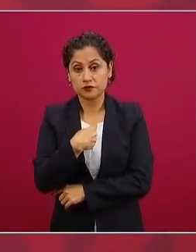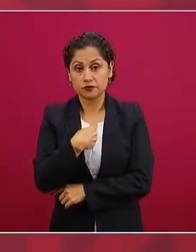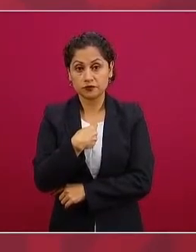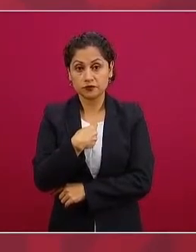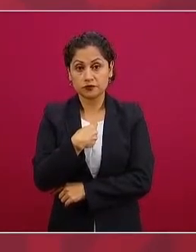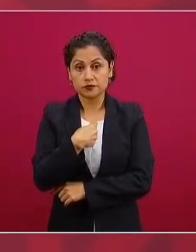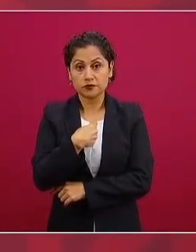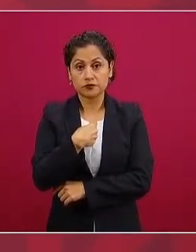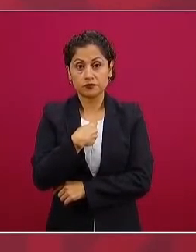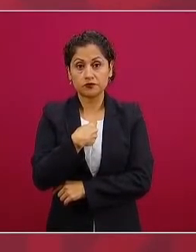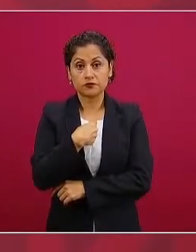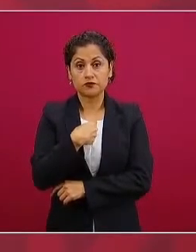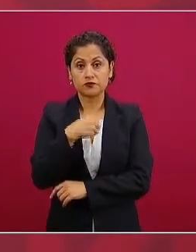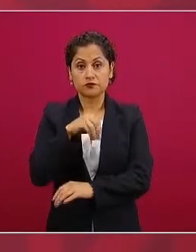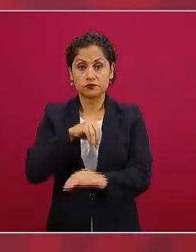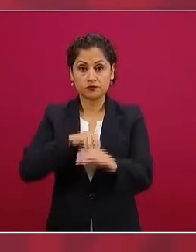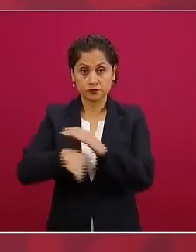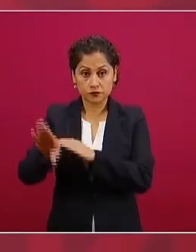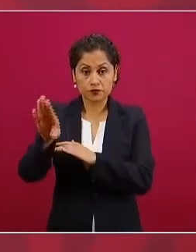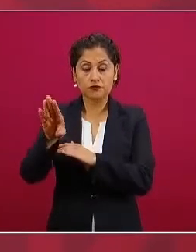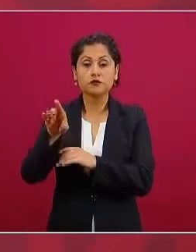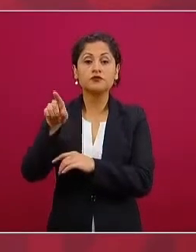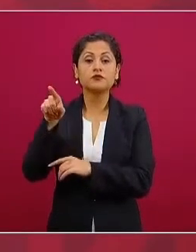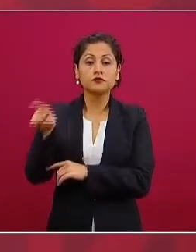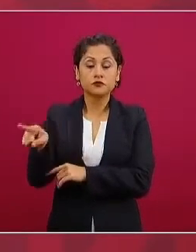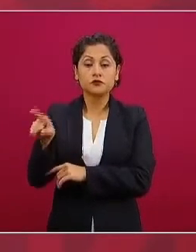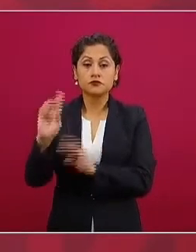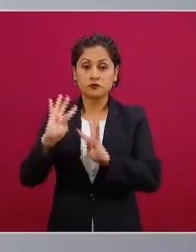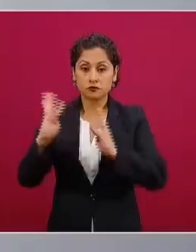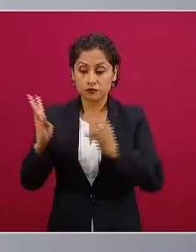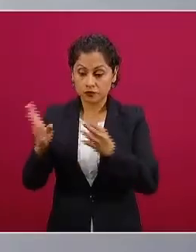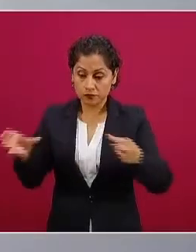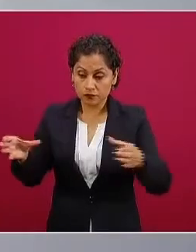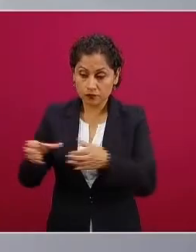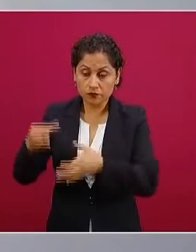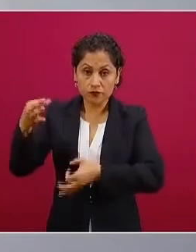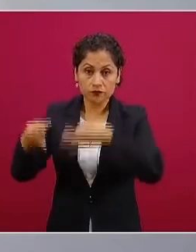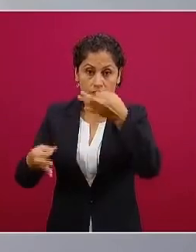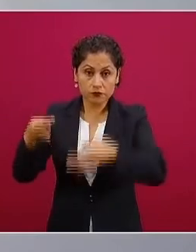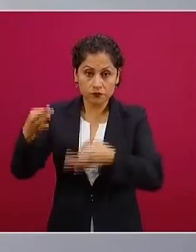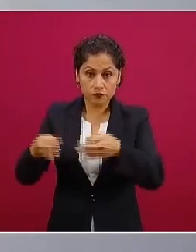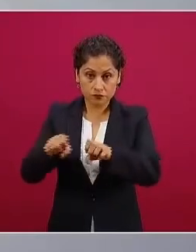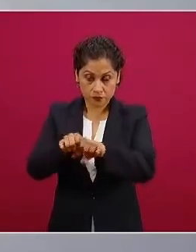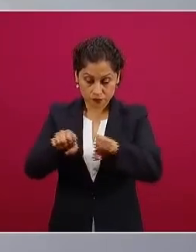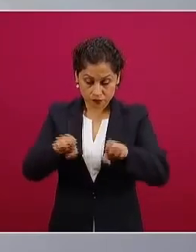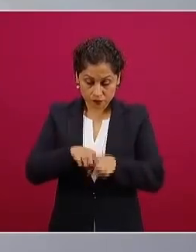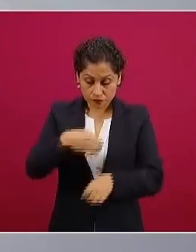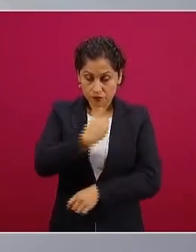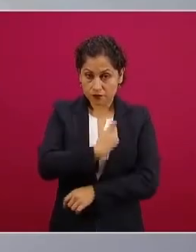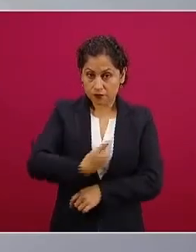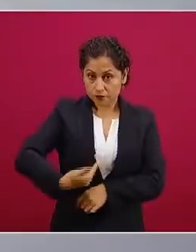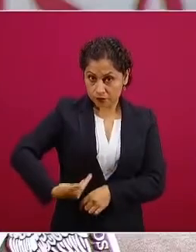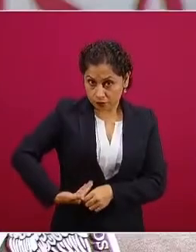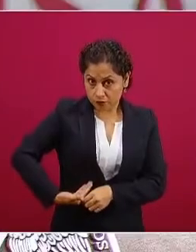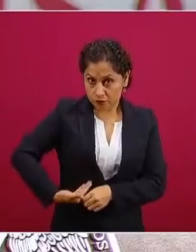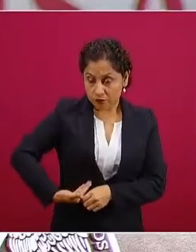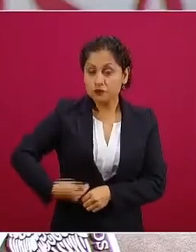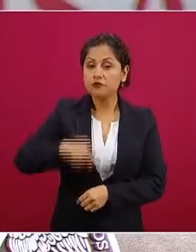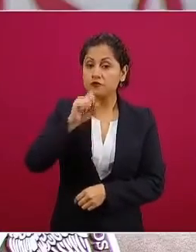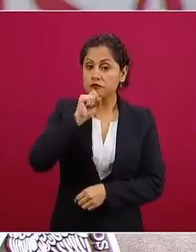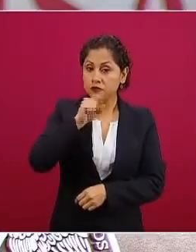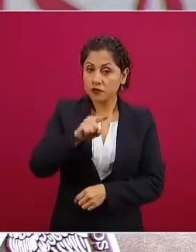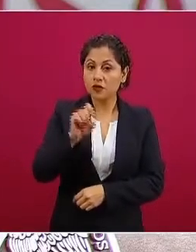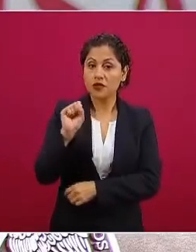enviar a la Consejería Jurídica de la Presidencia y a la Secretaría de Gobernación